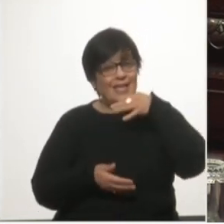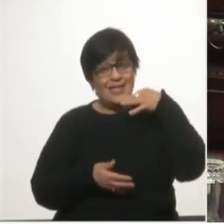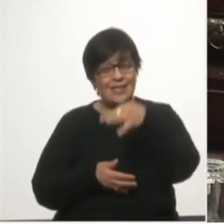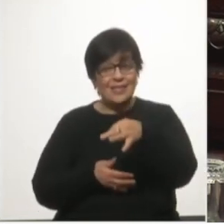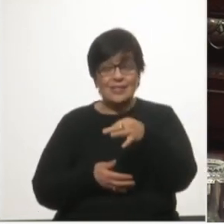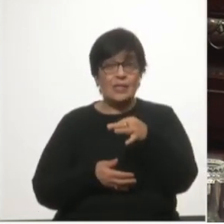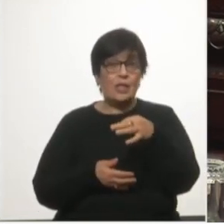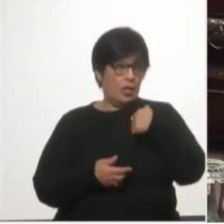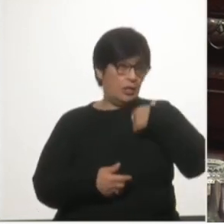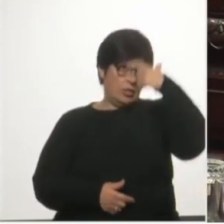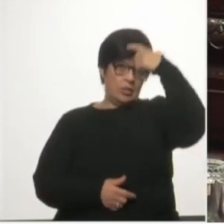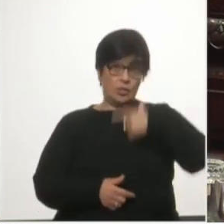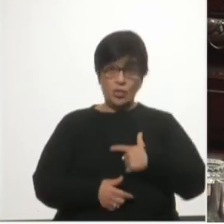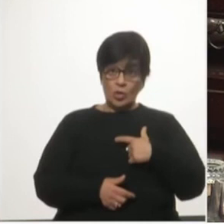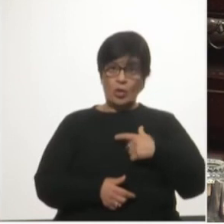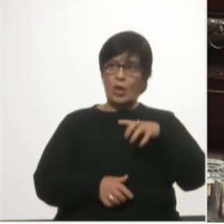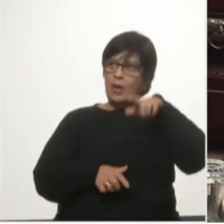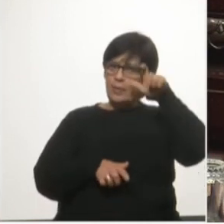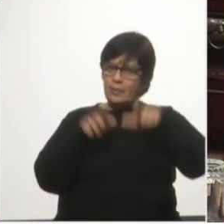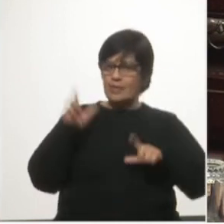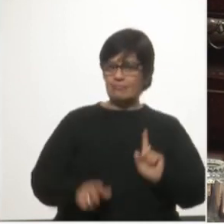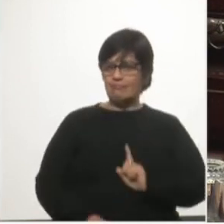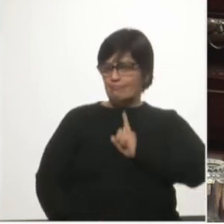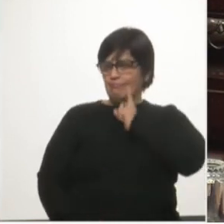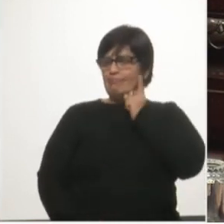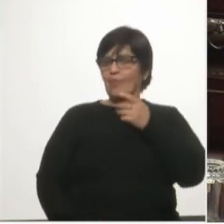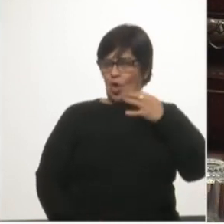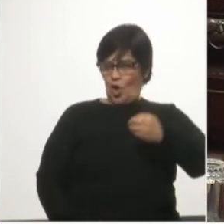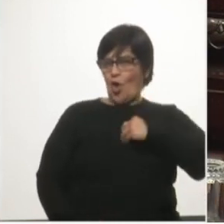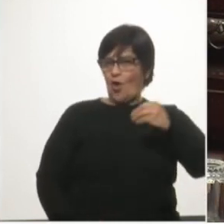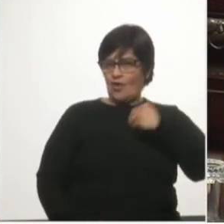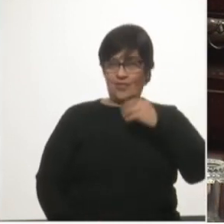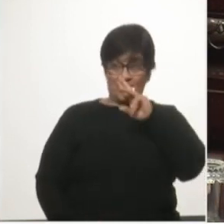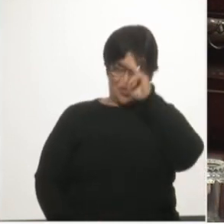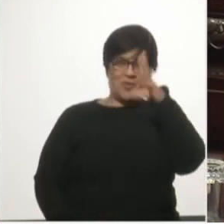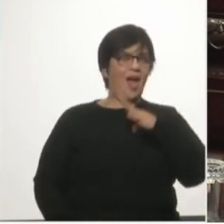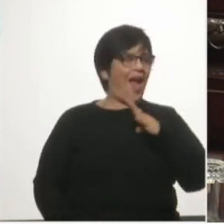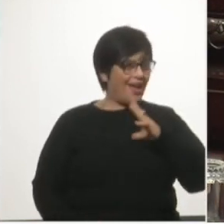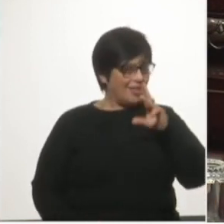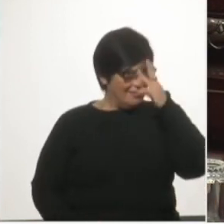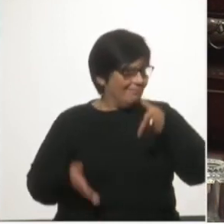como ciudadano que siempre estuvo orgulloso de la credibilidad que tiene Uruguay